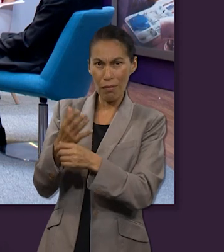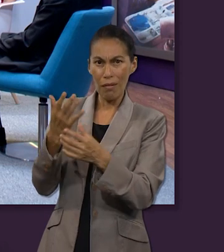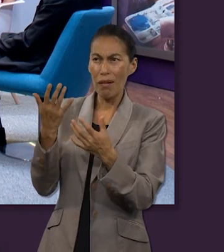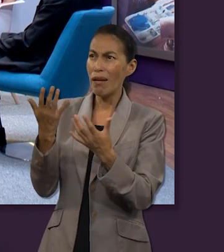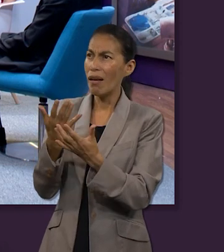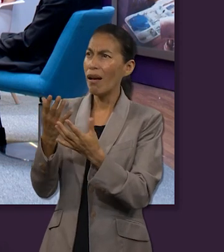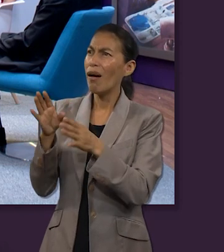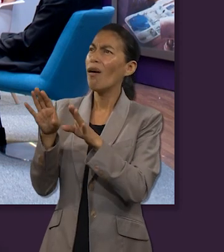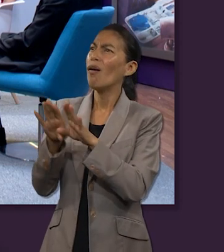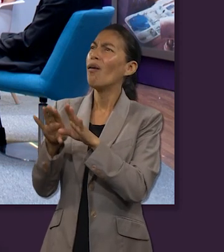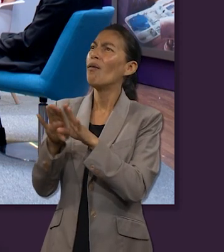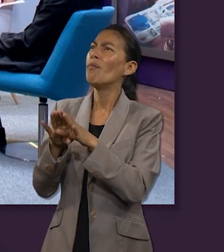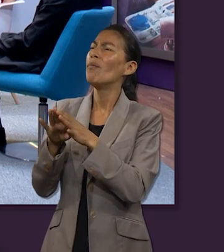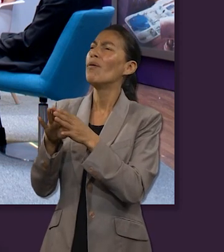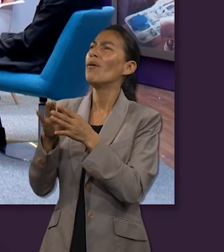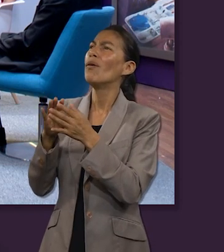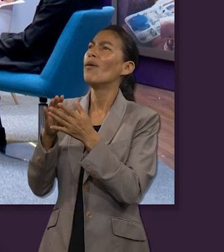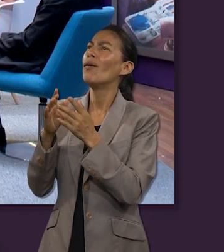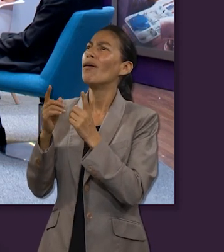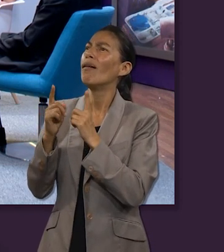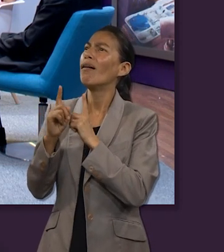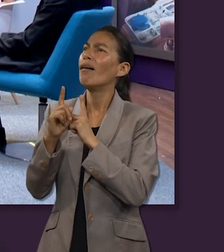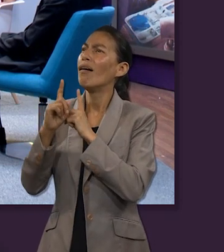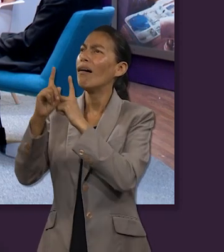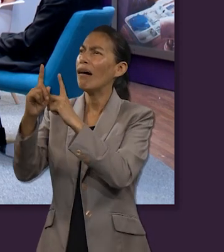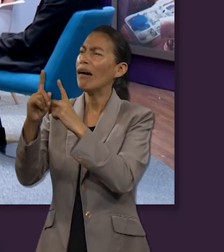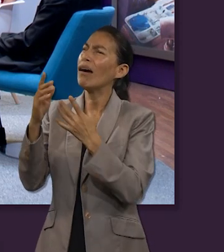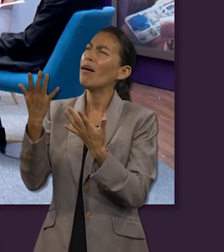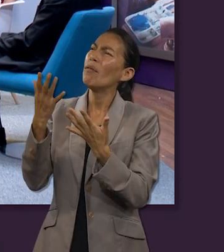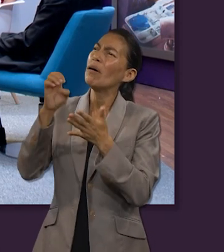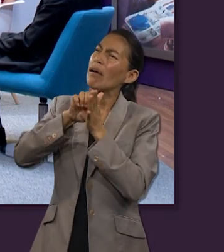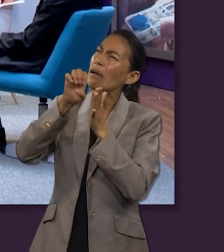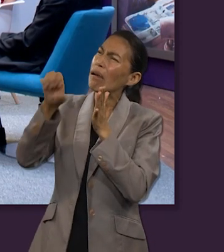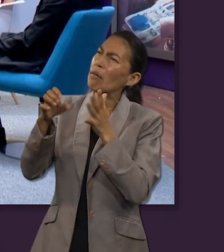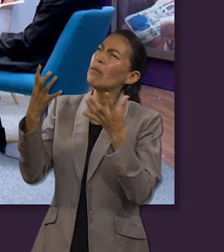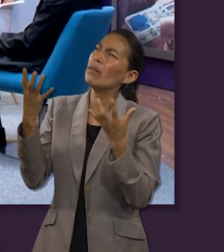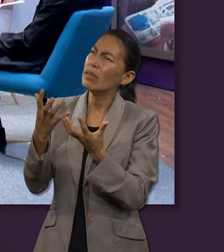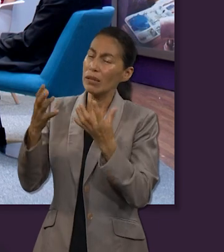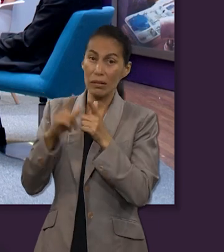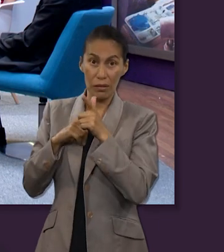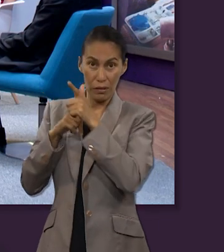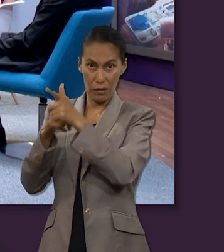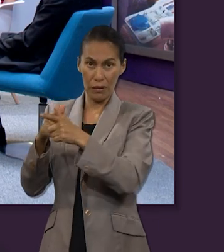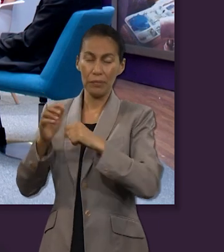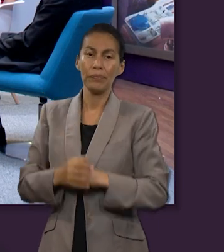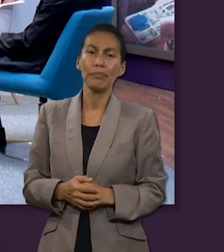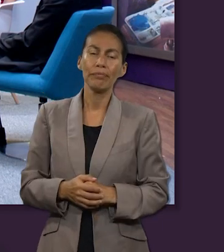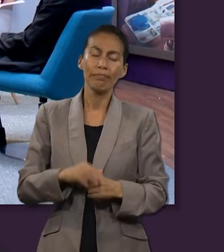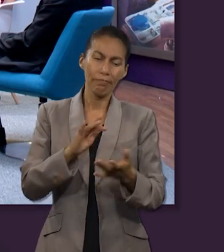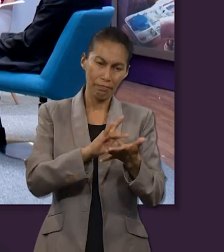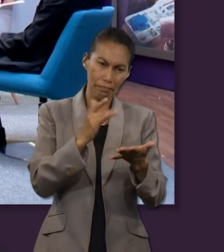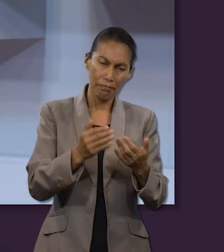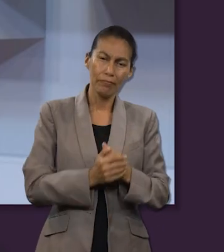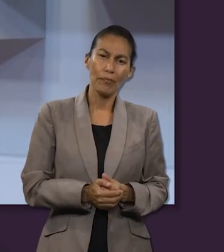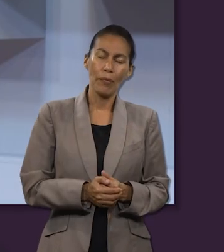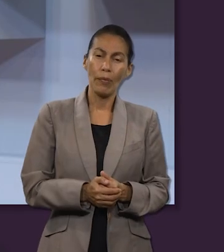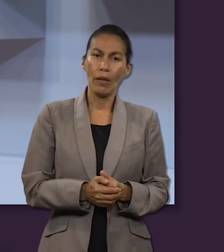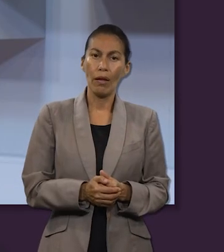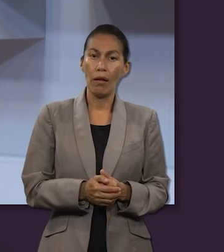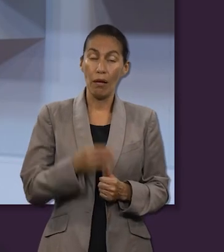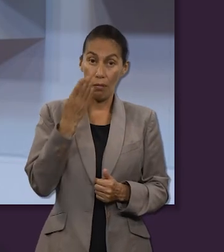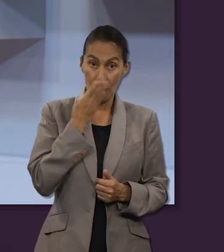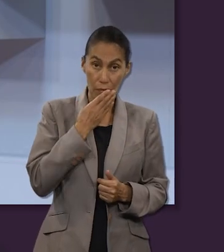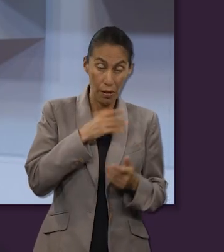buscar qué le agrada y buscar cómo poder seguir sus pasos muchas gracias si miramos la